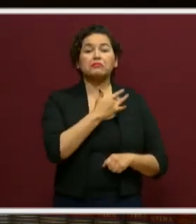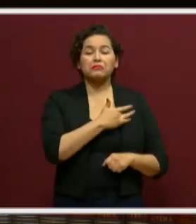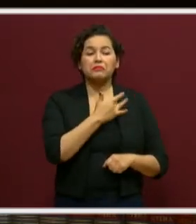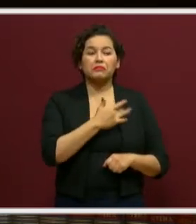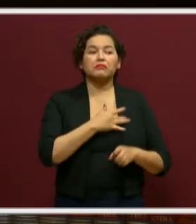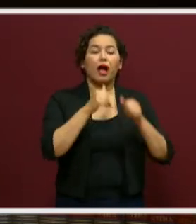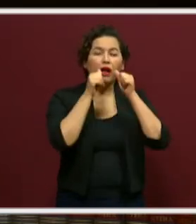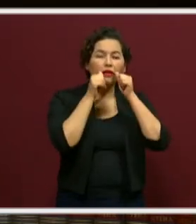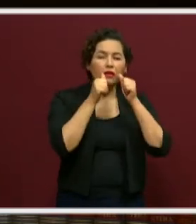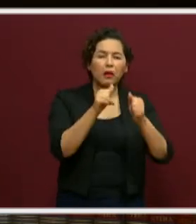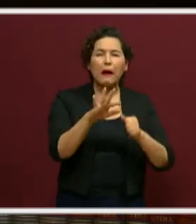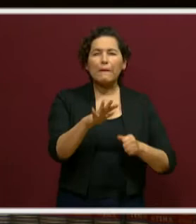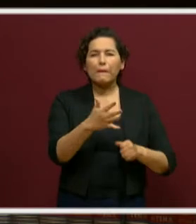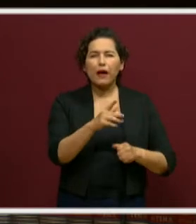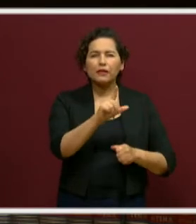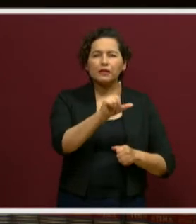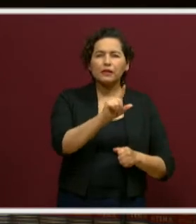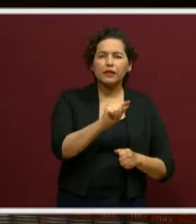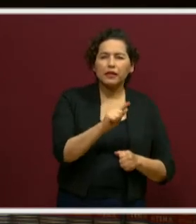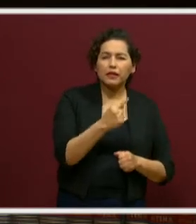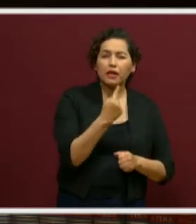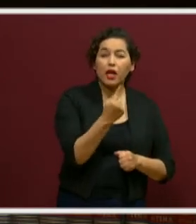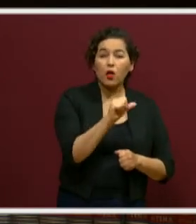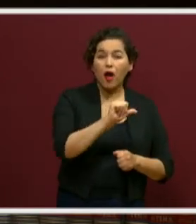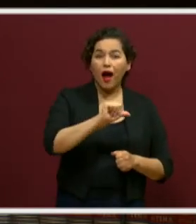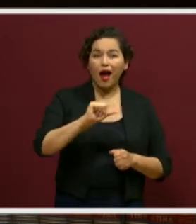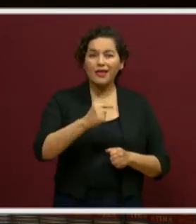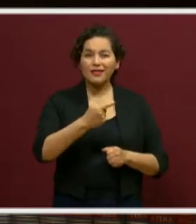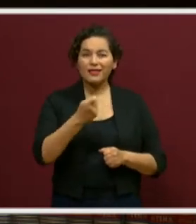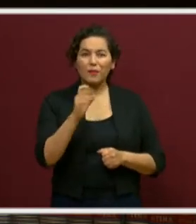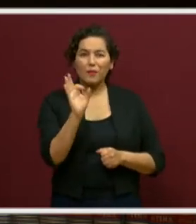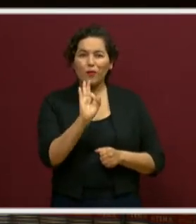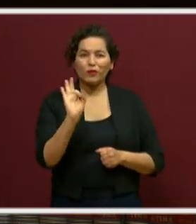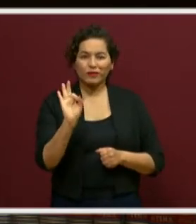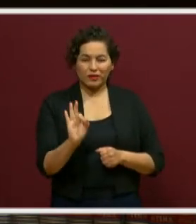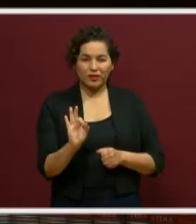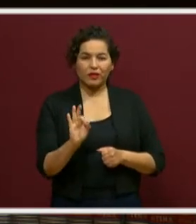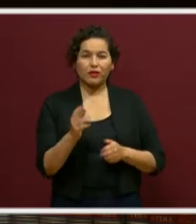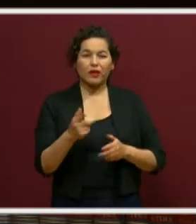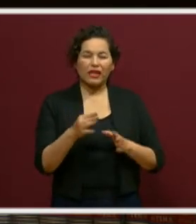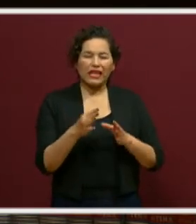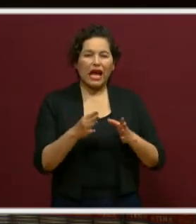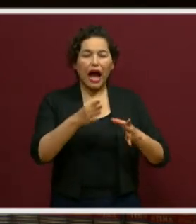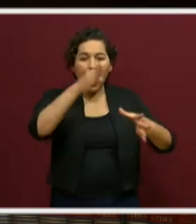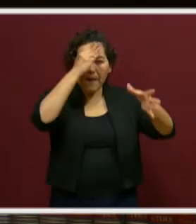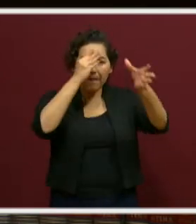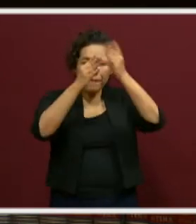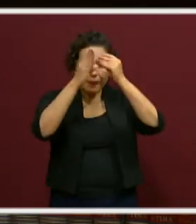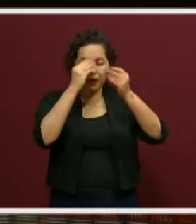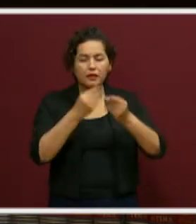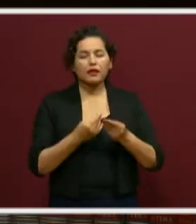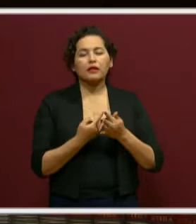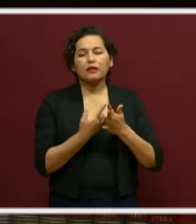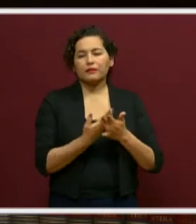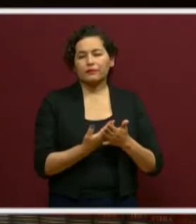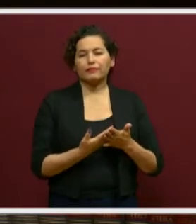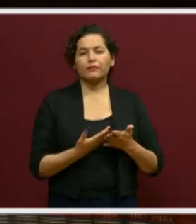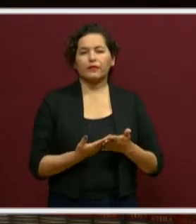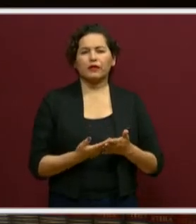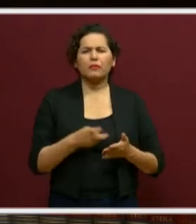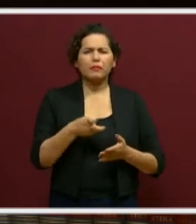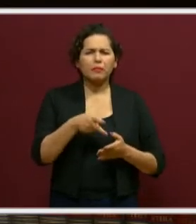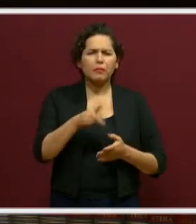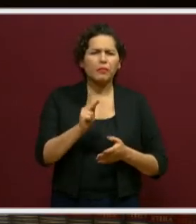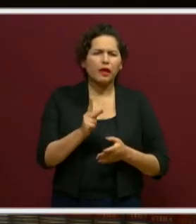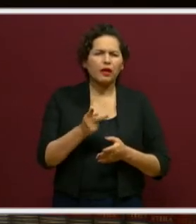de un 71% al 100%, la priorización de aprendizajes esperados. Explico qué importancia tiene